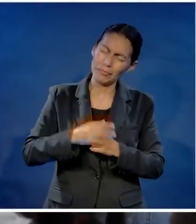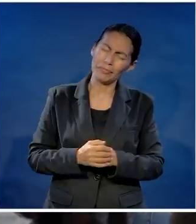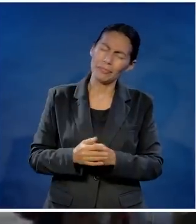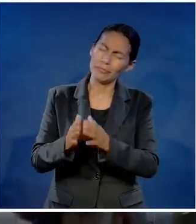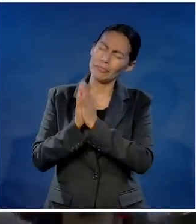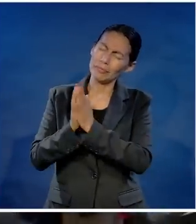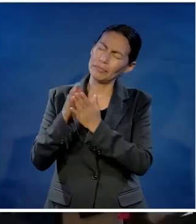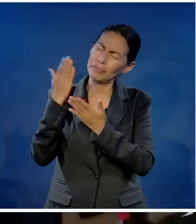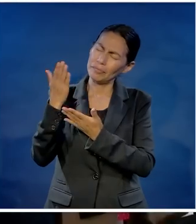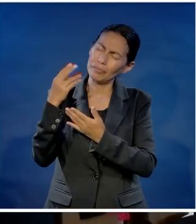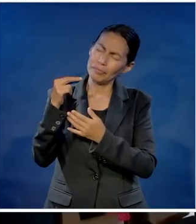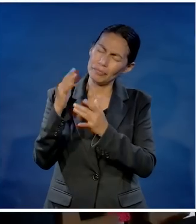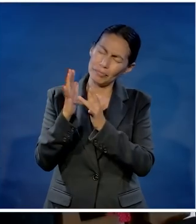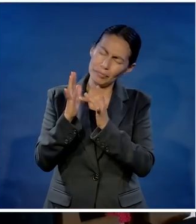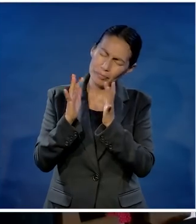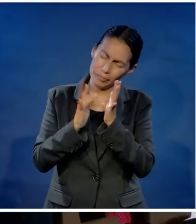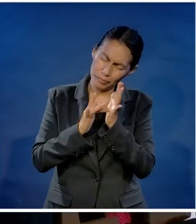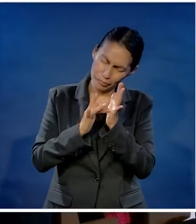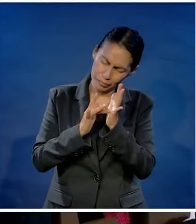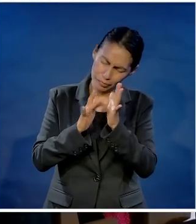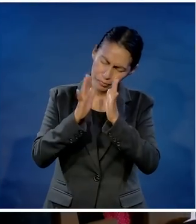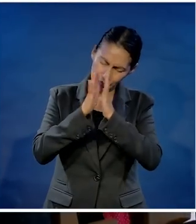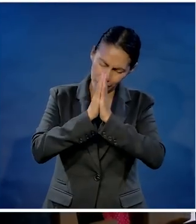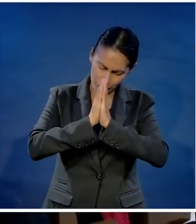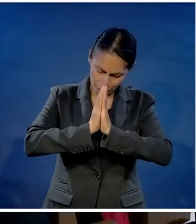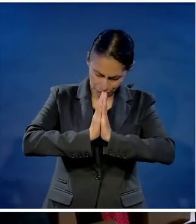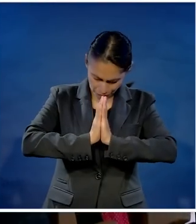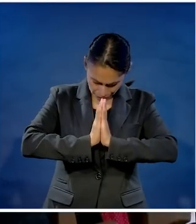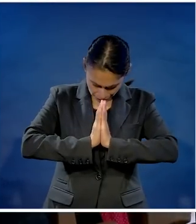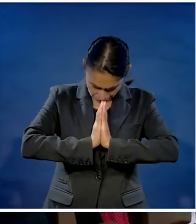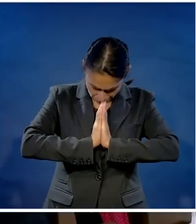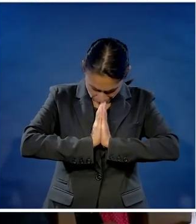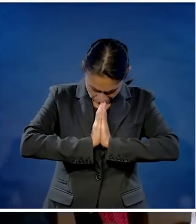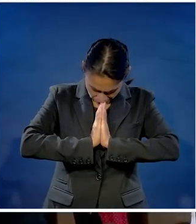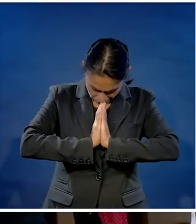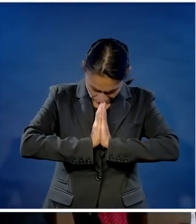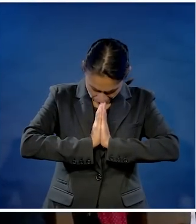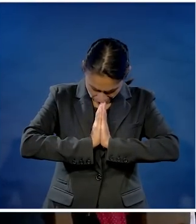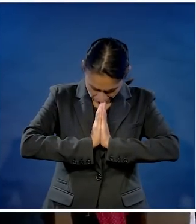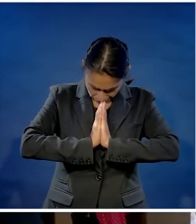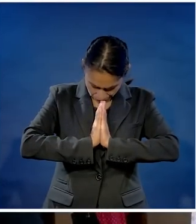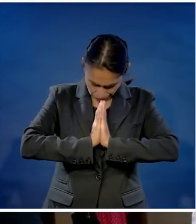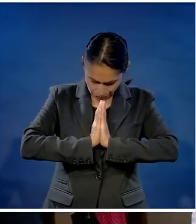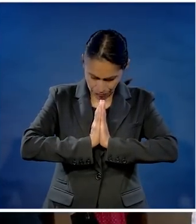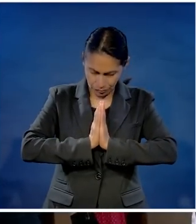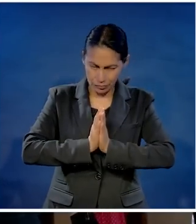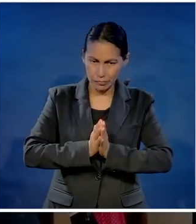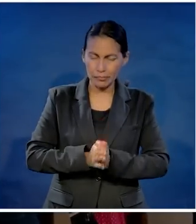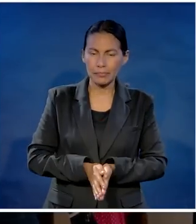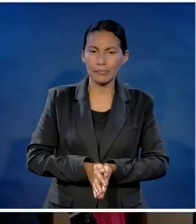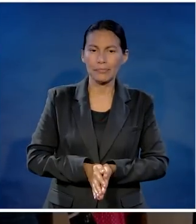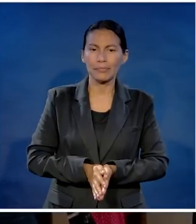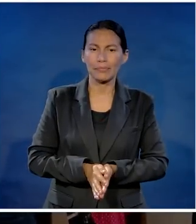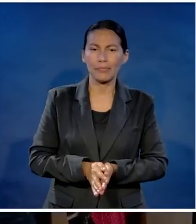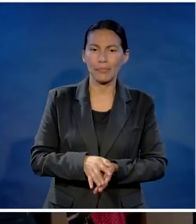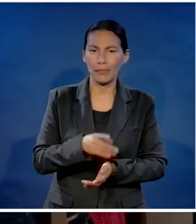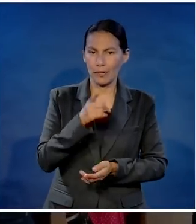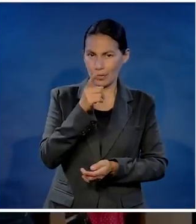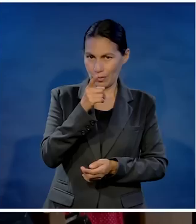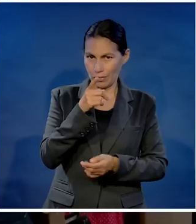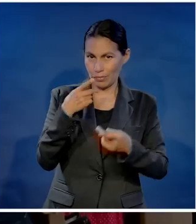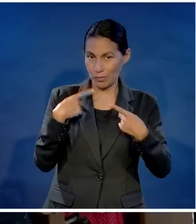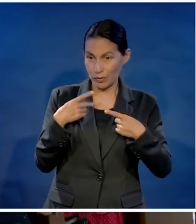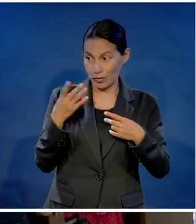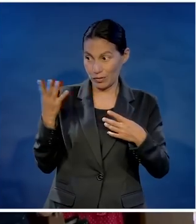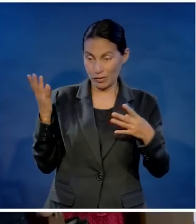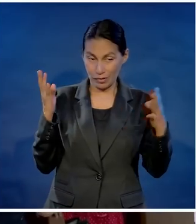eternidad hasta la eternidad en el nombre de Jesús en el nombre de Jesús Amén Amén Dígale al que está al